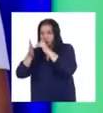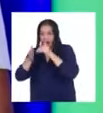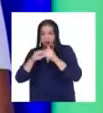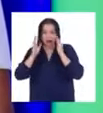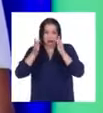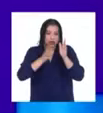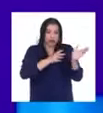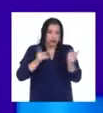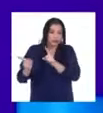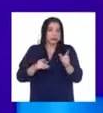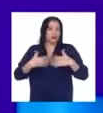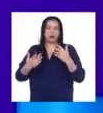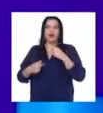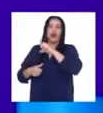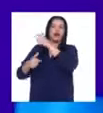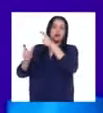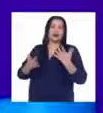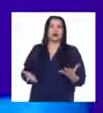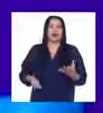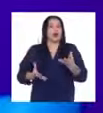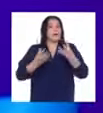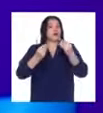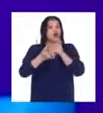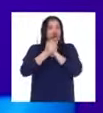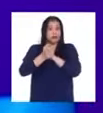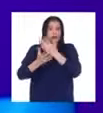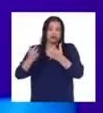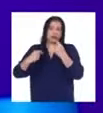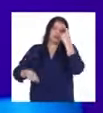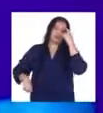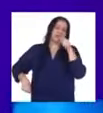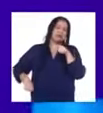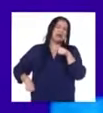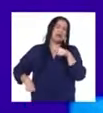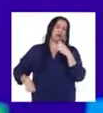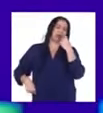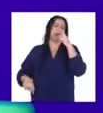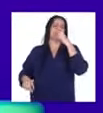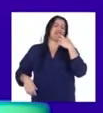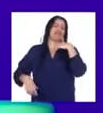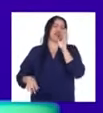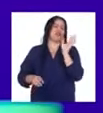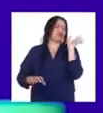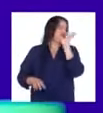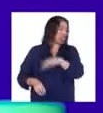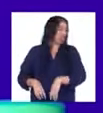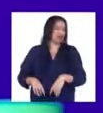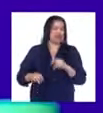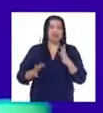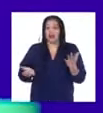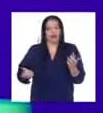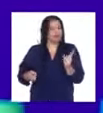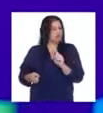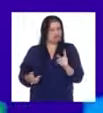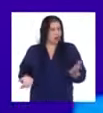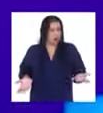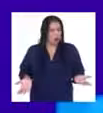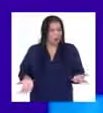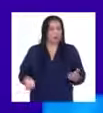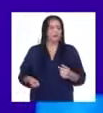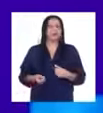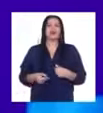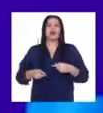otras actividades. Muchos de ellos tal vez habrán pensado que yo era sobrada o antipática. Así como